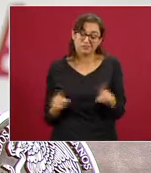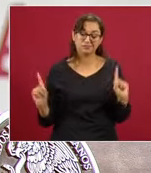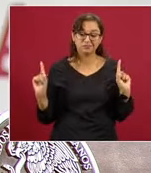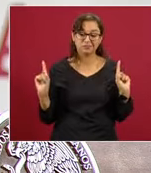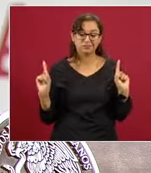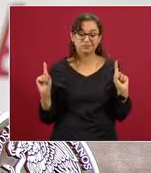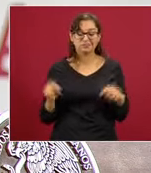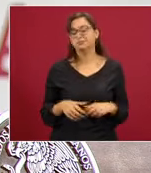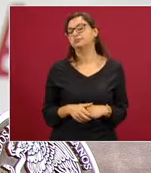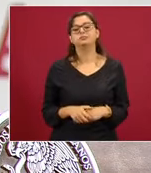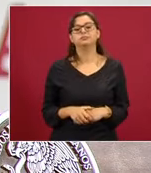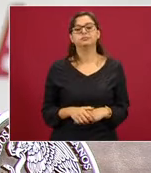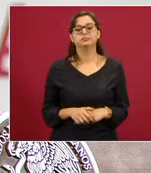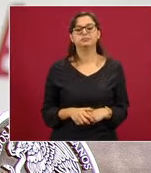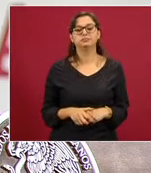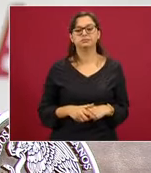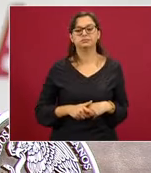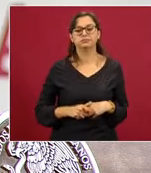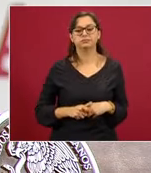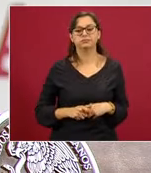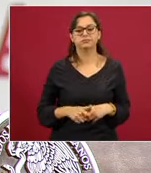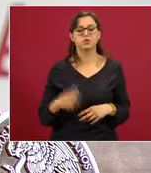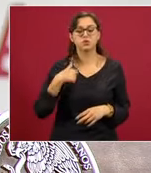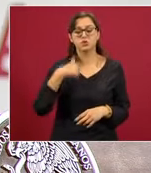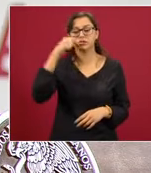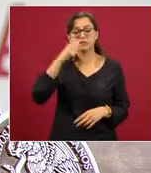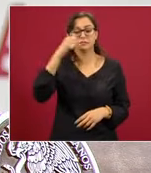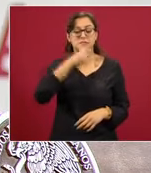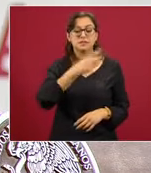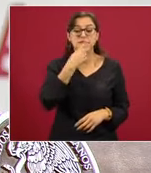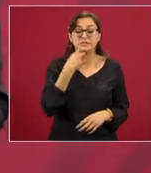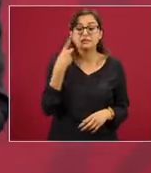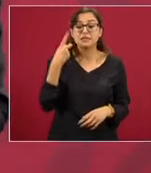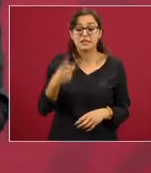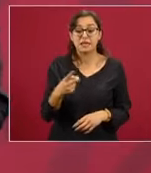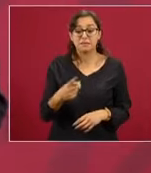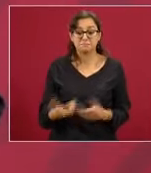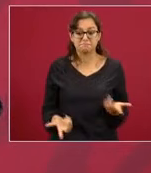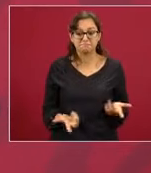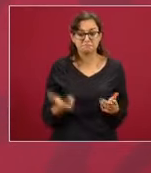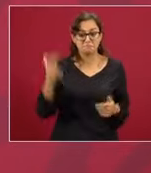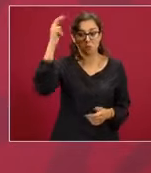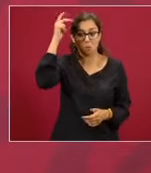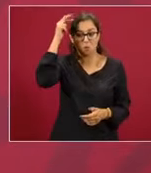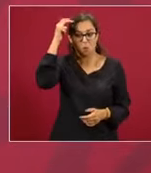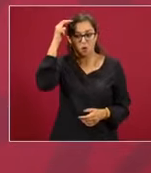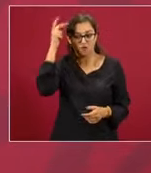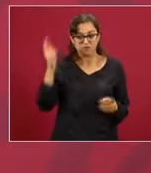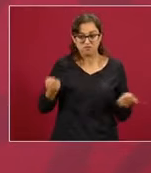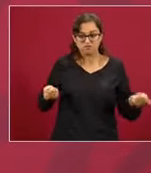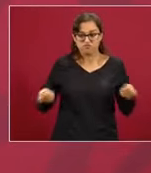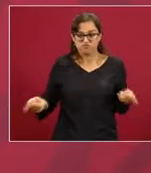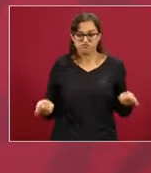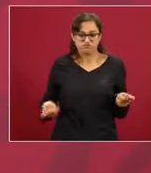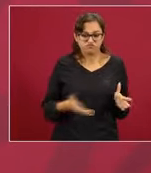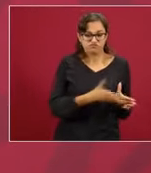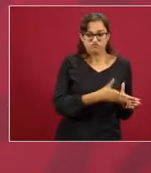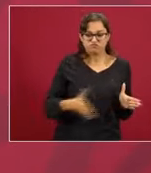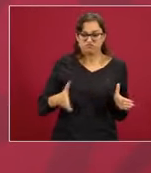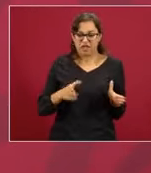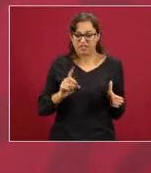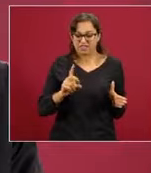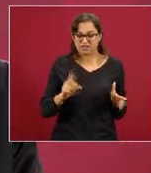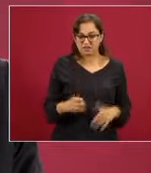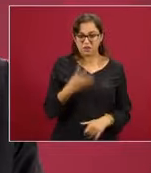Siempre he dicho el porfiriato tardó 34 años y no pudo en